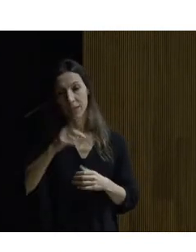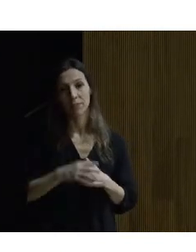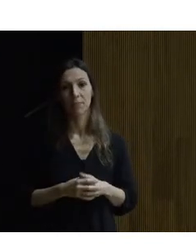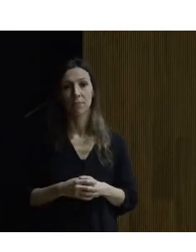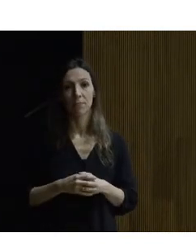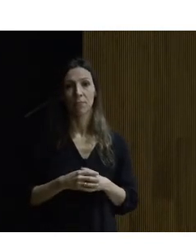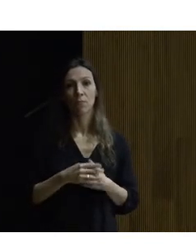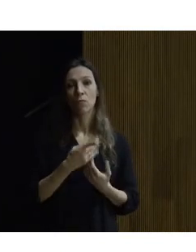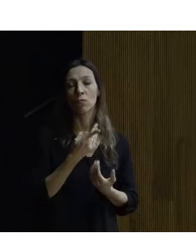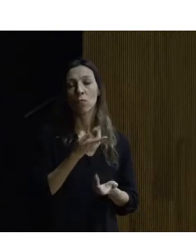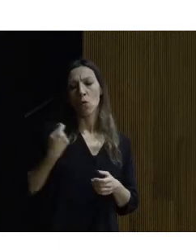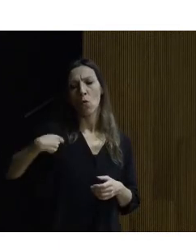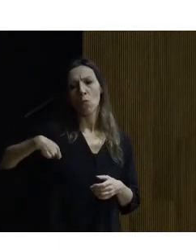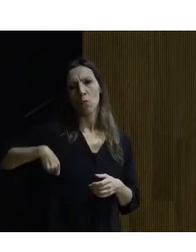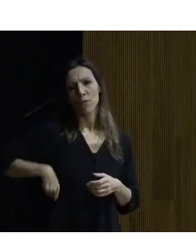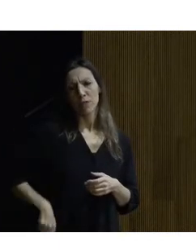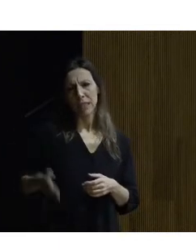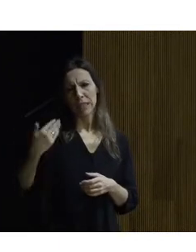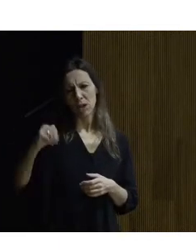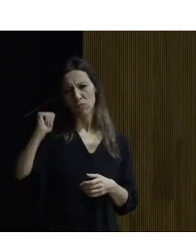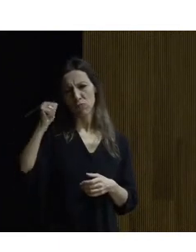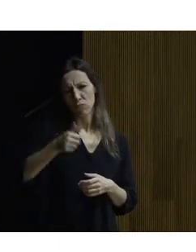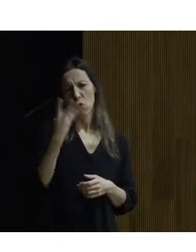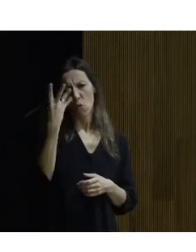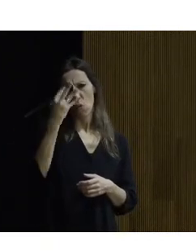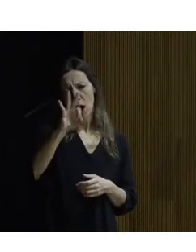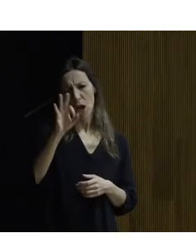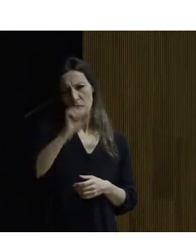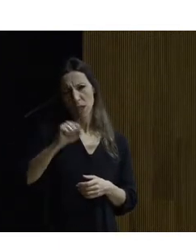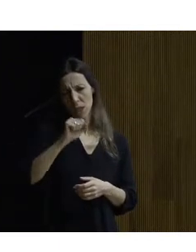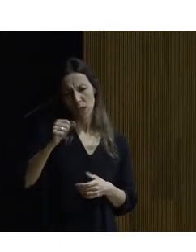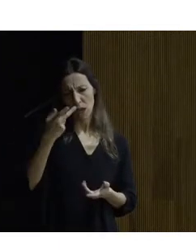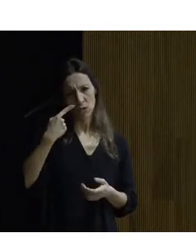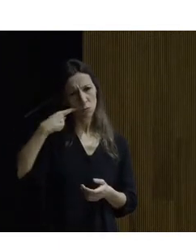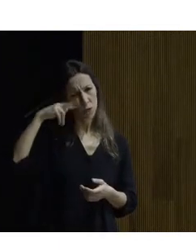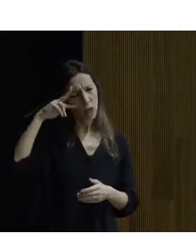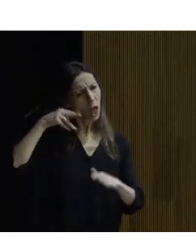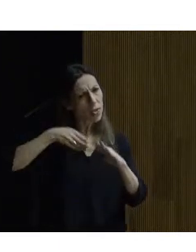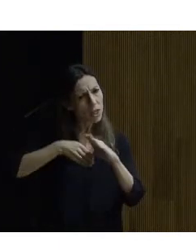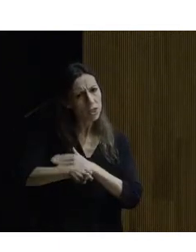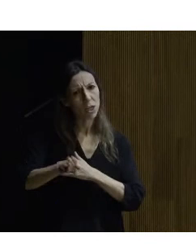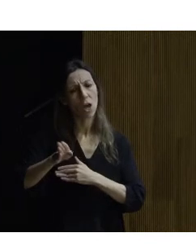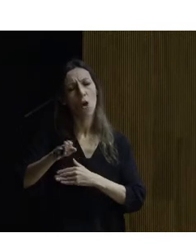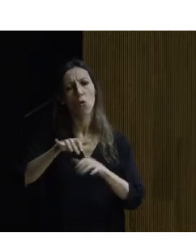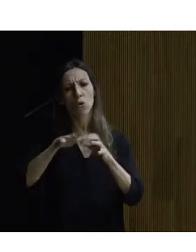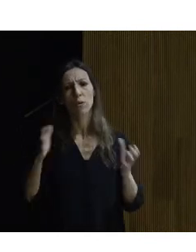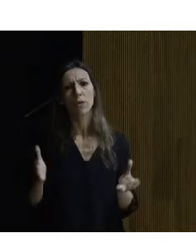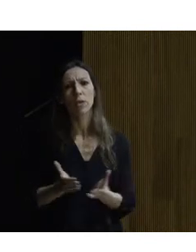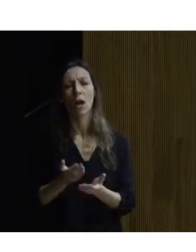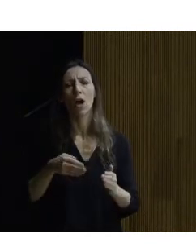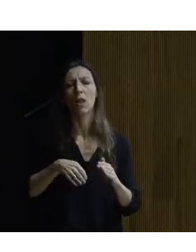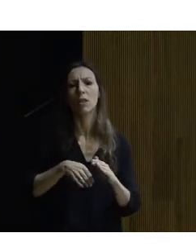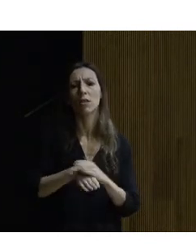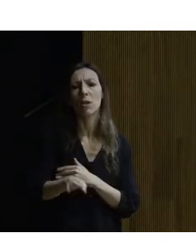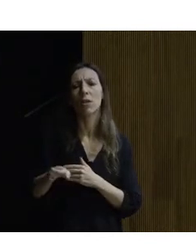es profesional con más de 40 años de experiencia en los campos de la accesibilidad universal la ingeniería subterránea el planeamiento y el